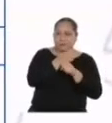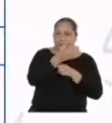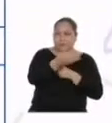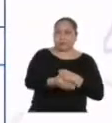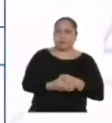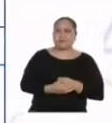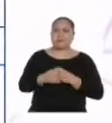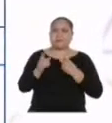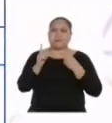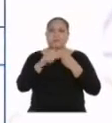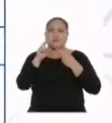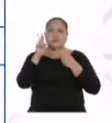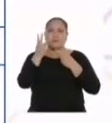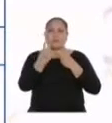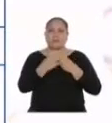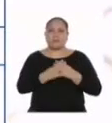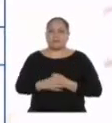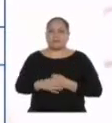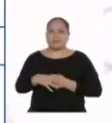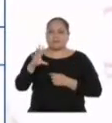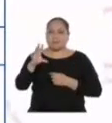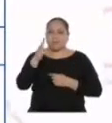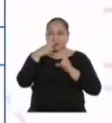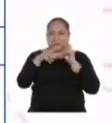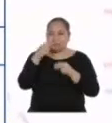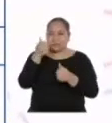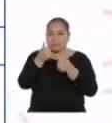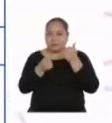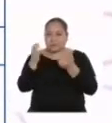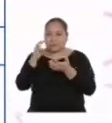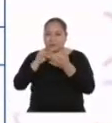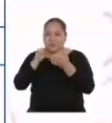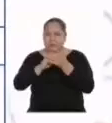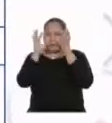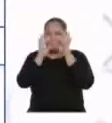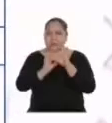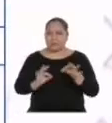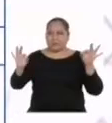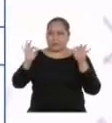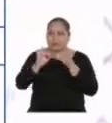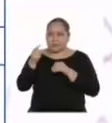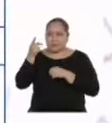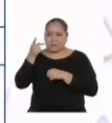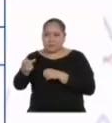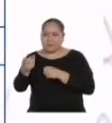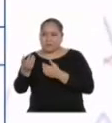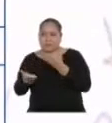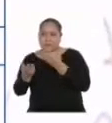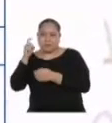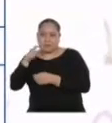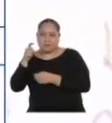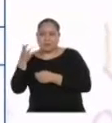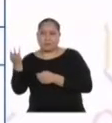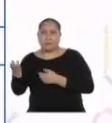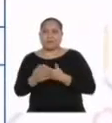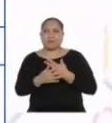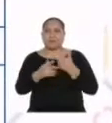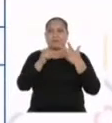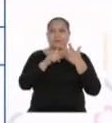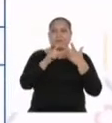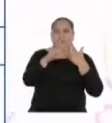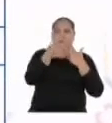2. Reconocer la importancia de priorizar la satisfacción de las necesidades. 3.